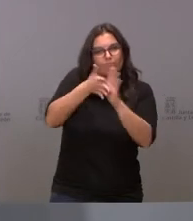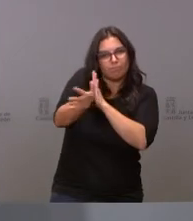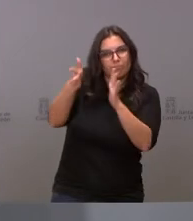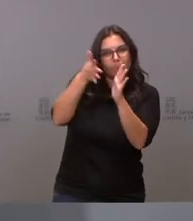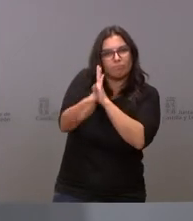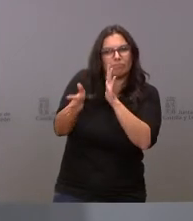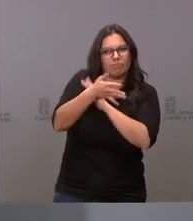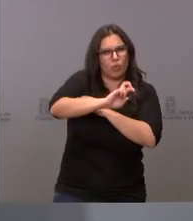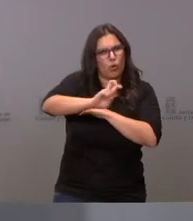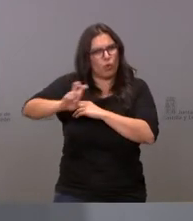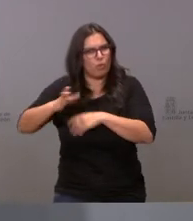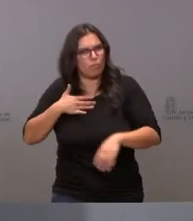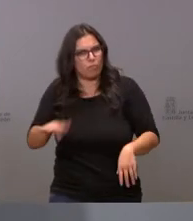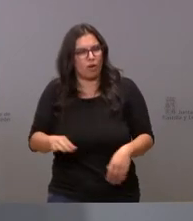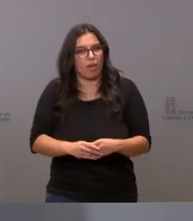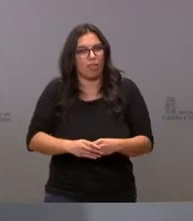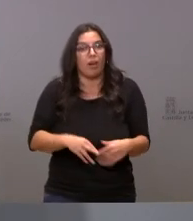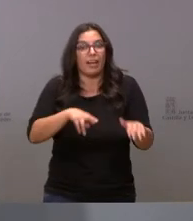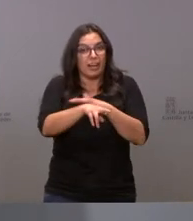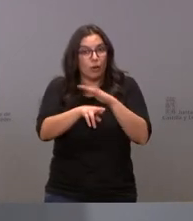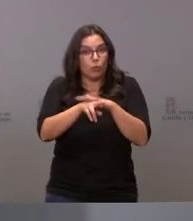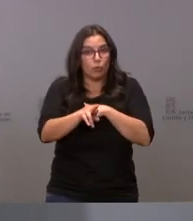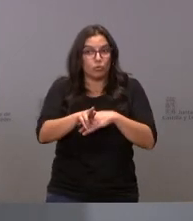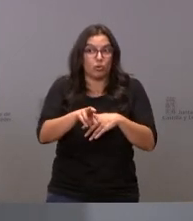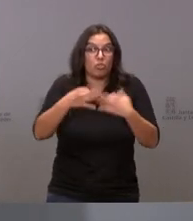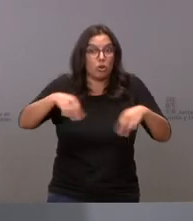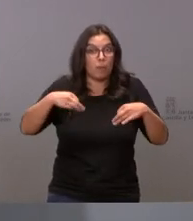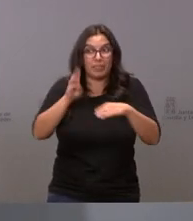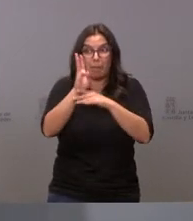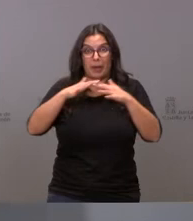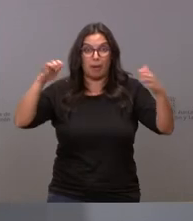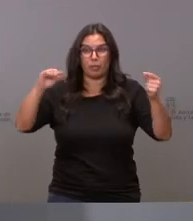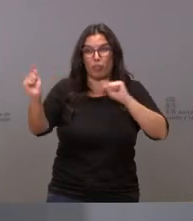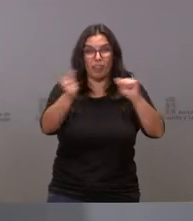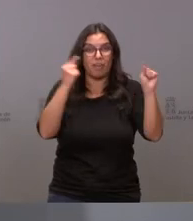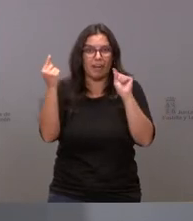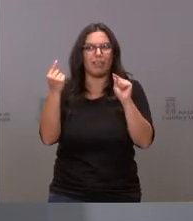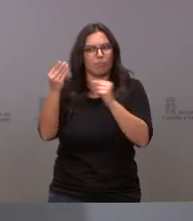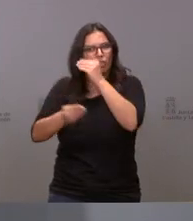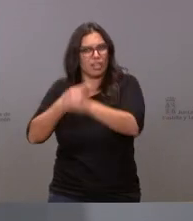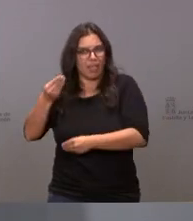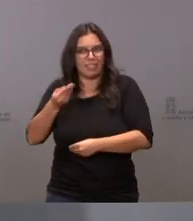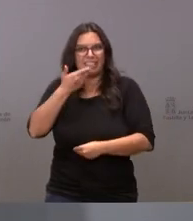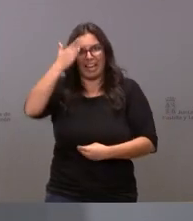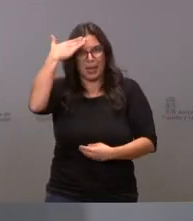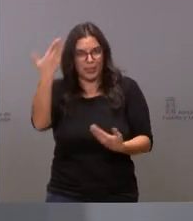cosas que son los recursos que se utilizan habitualmente en un parlamento sensato